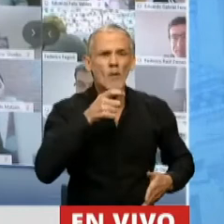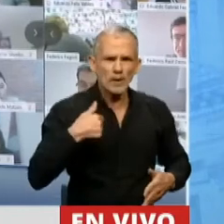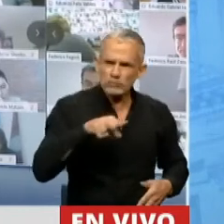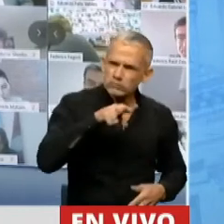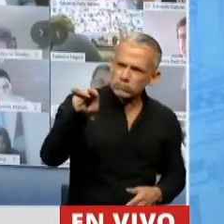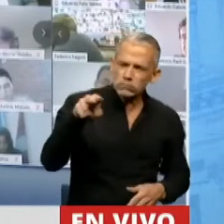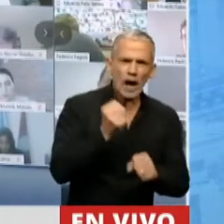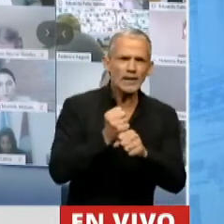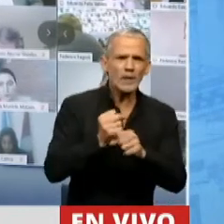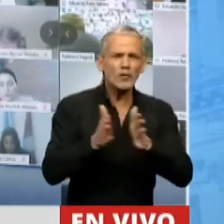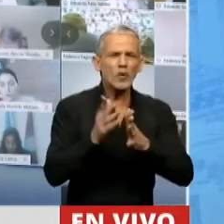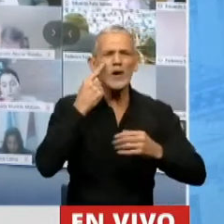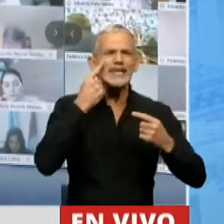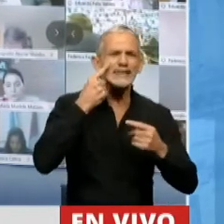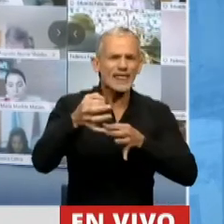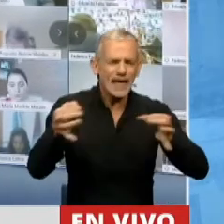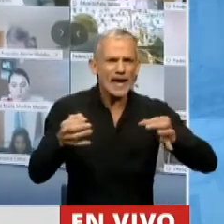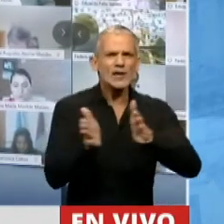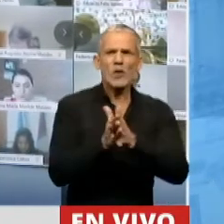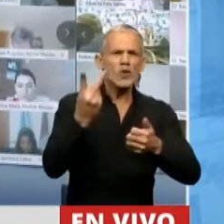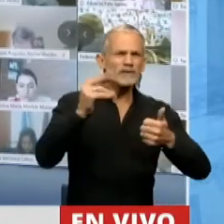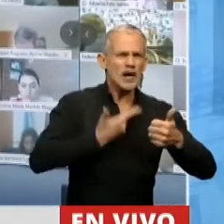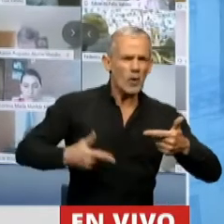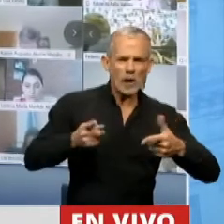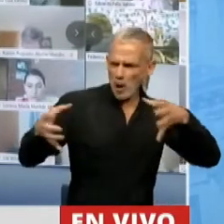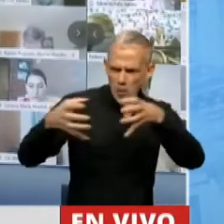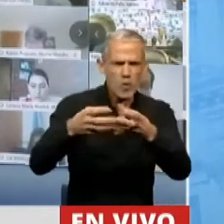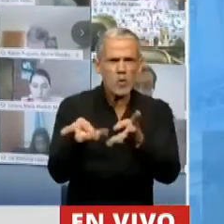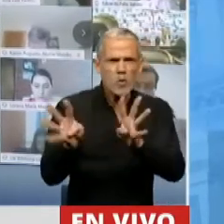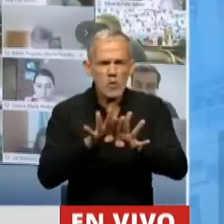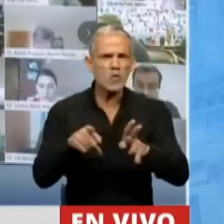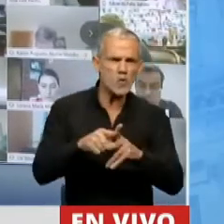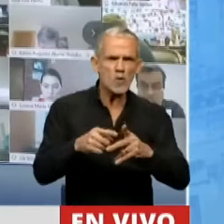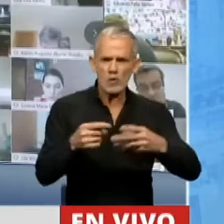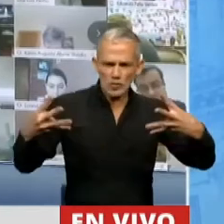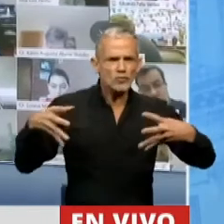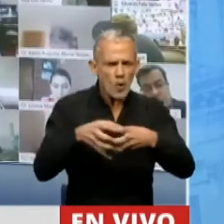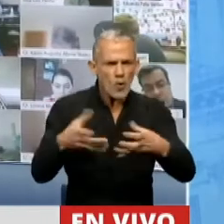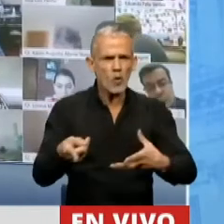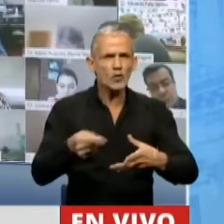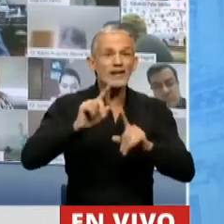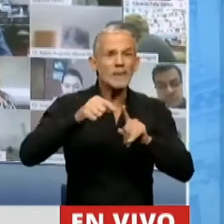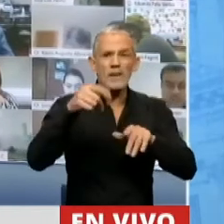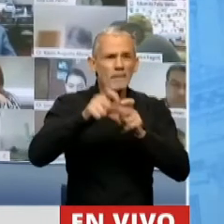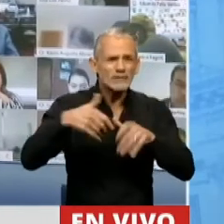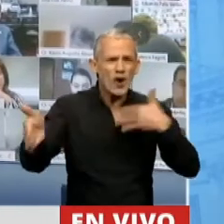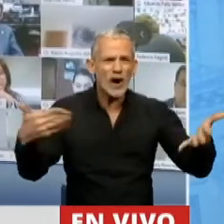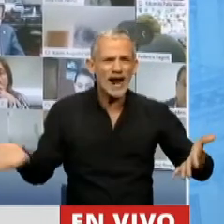destajaba junto con los intendentes, junto con el vicegobernador, el gobernador a la cabeza, y también vemos a los vecinos